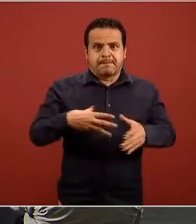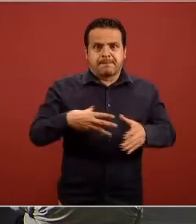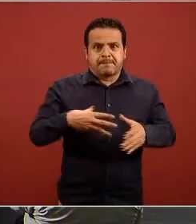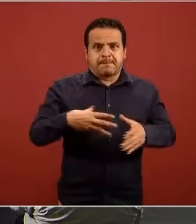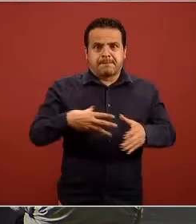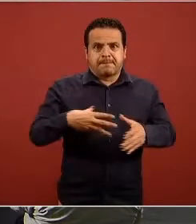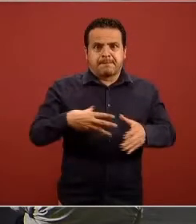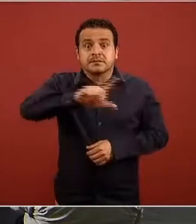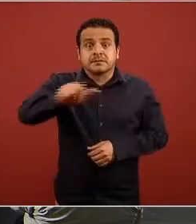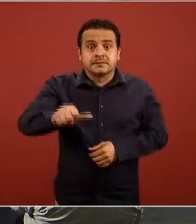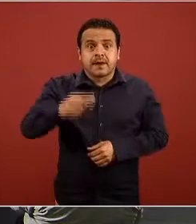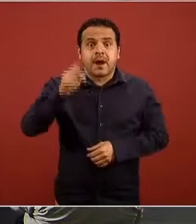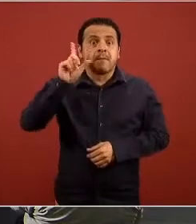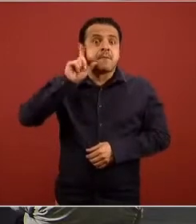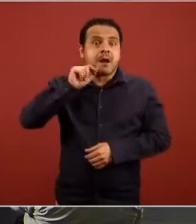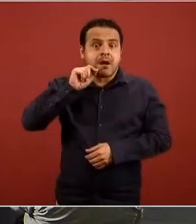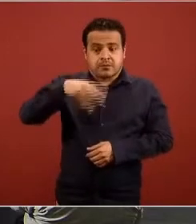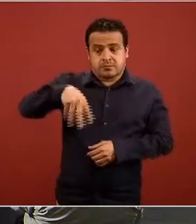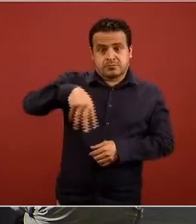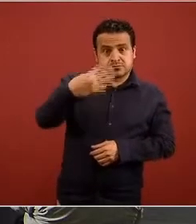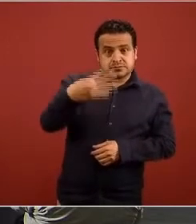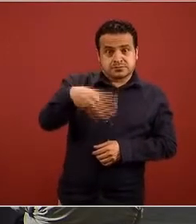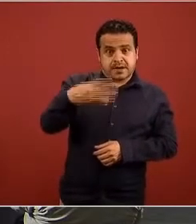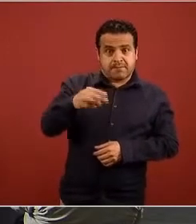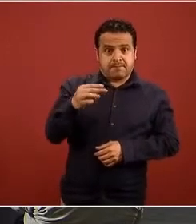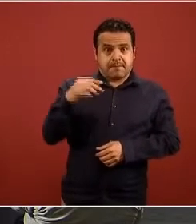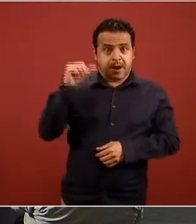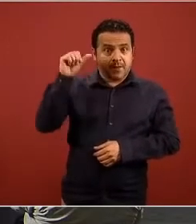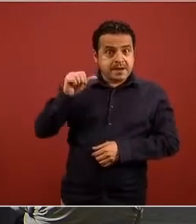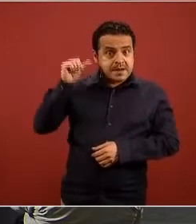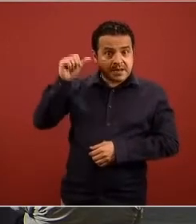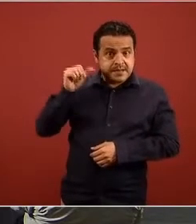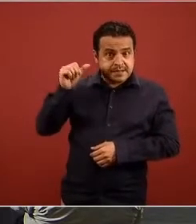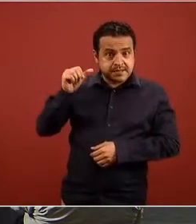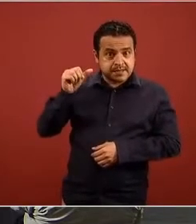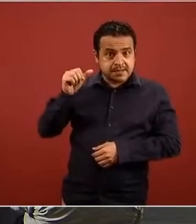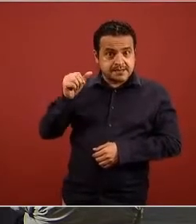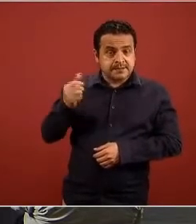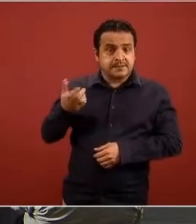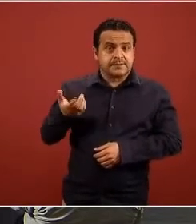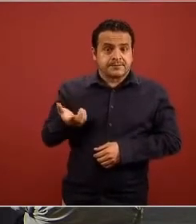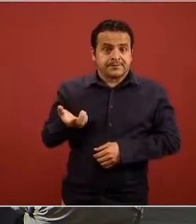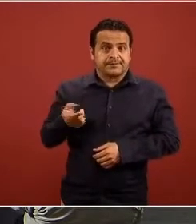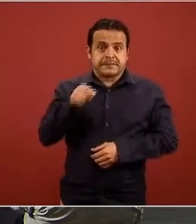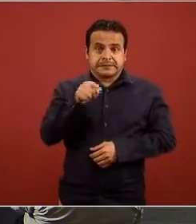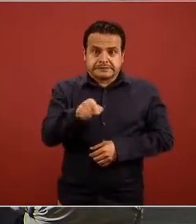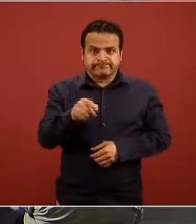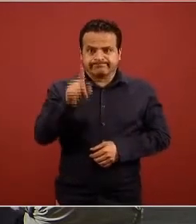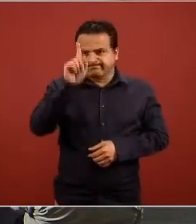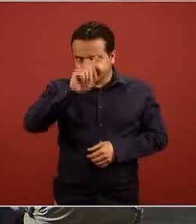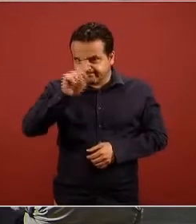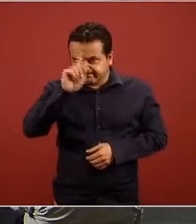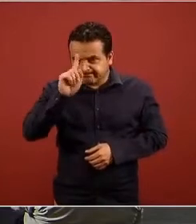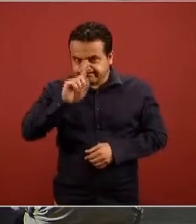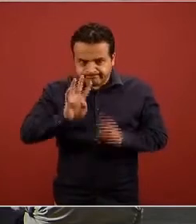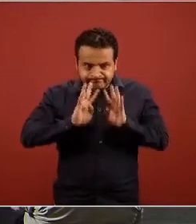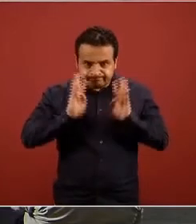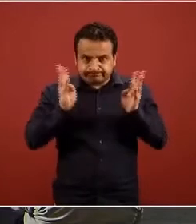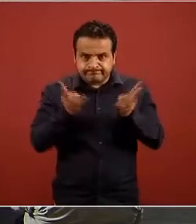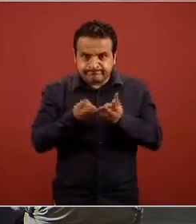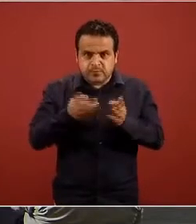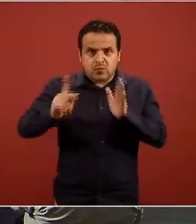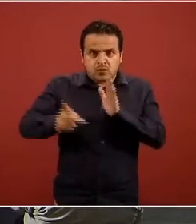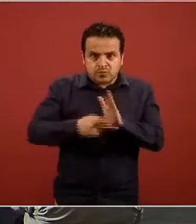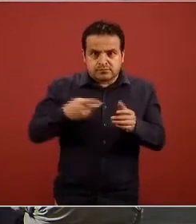marzo participamos en la sesión del consejo nacional educativo presidida por el secretario